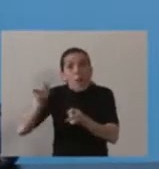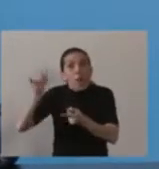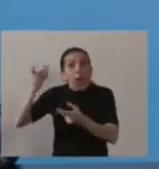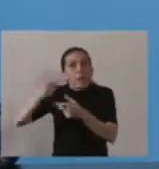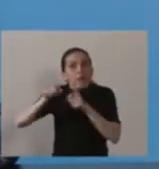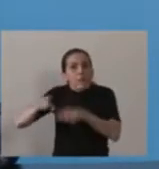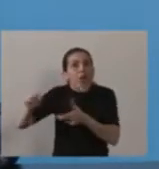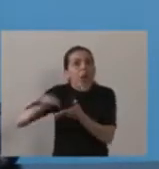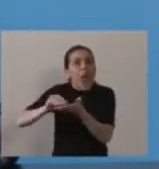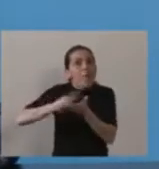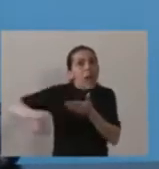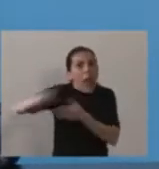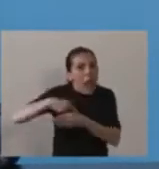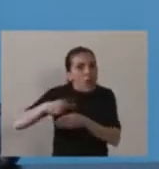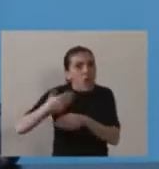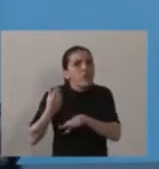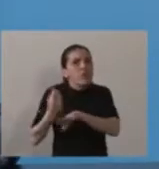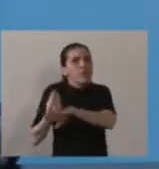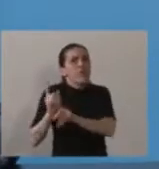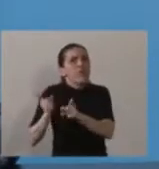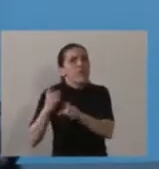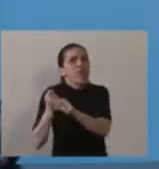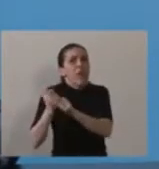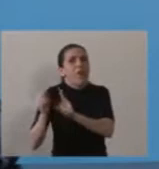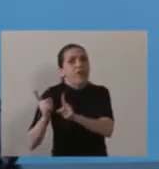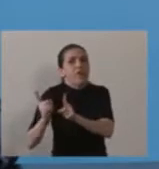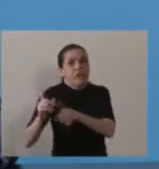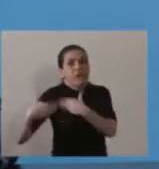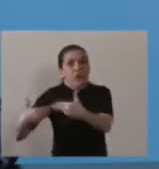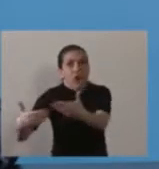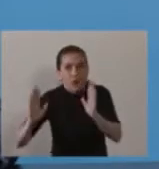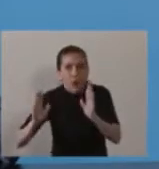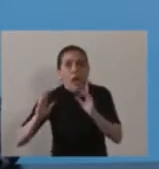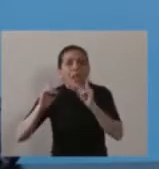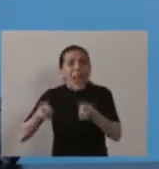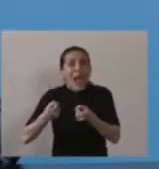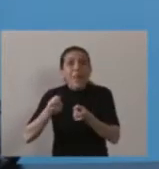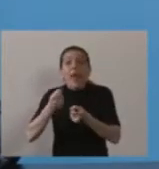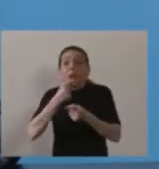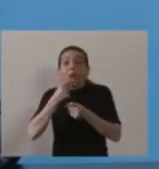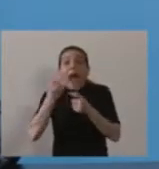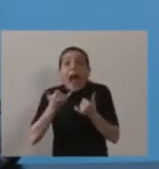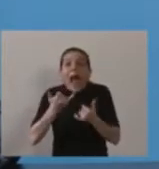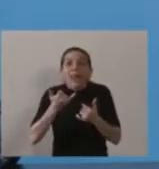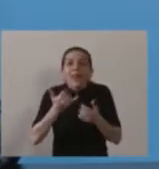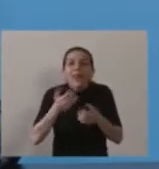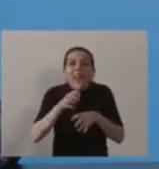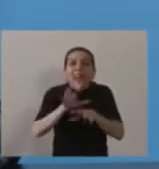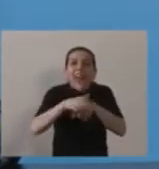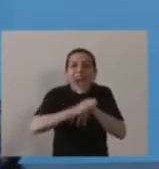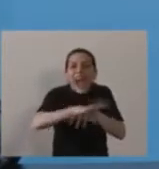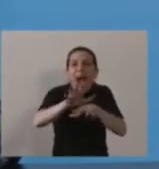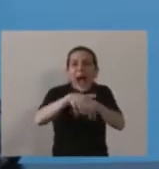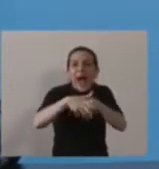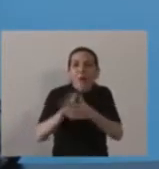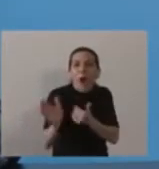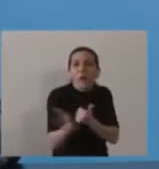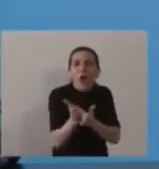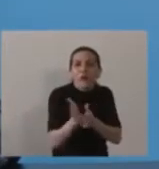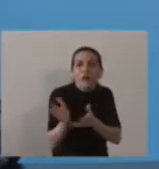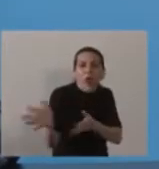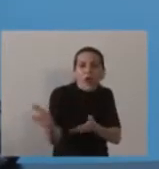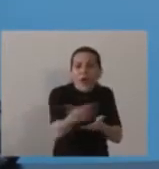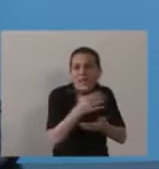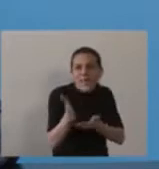la tranquilidad de continuar en sus trabajos y que fundamentalmente los pequeños productores, alrededor de 2